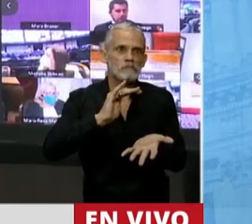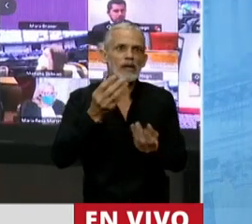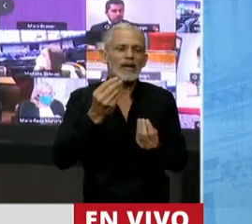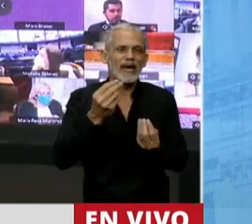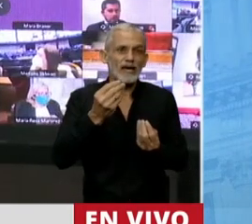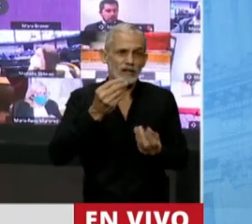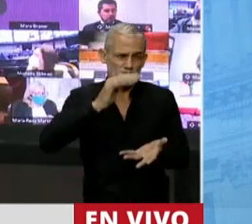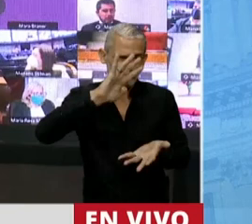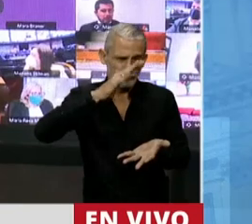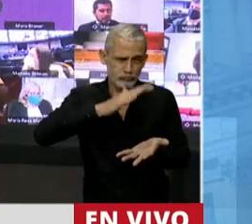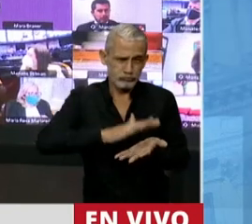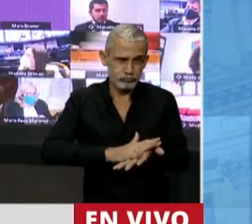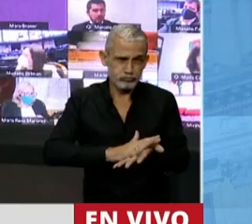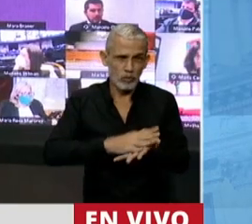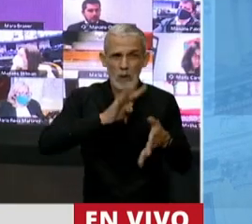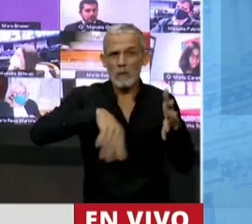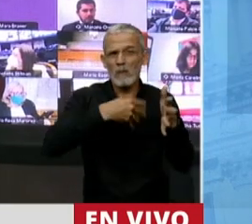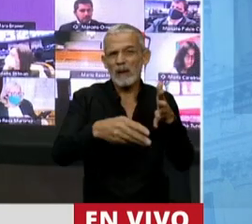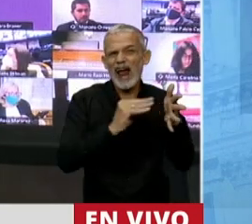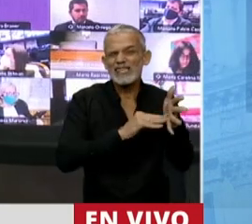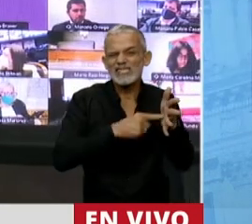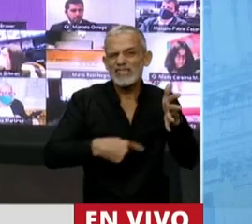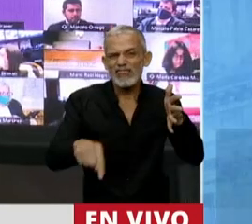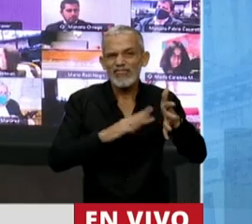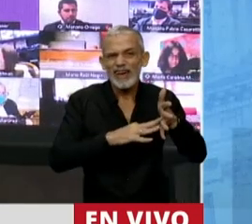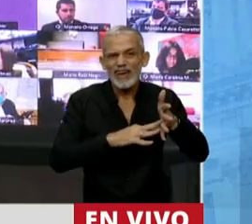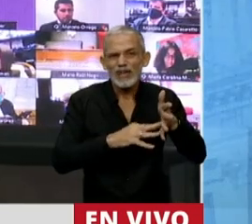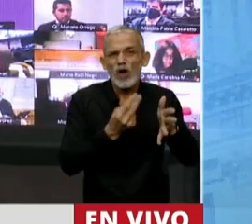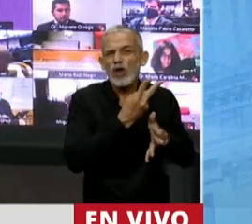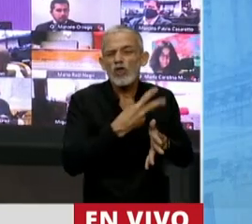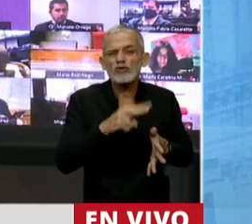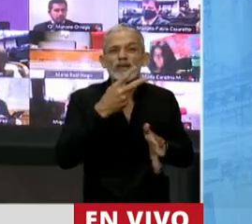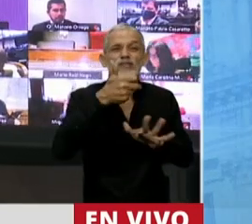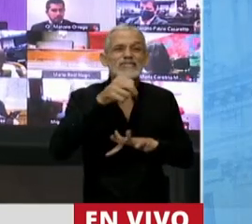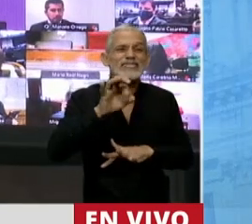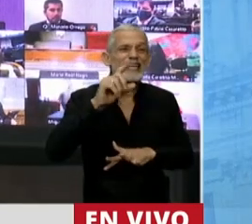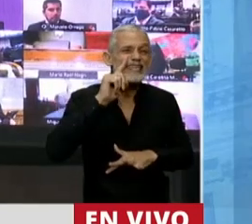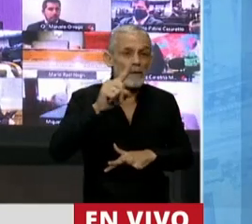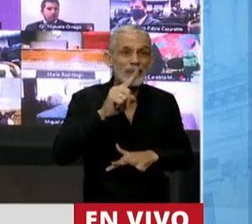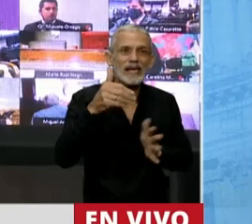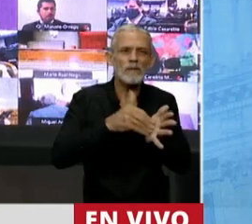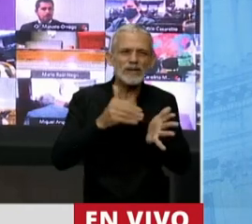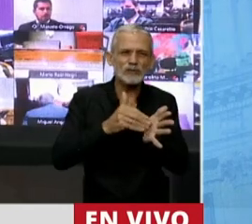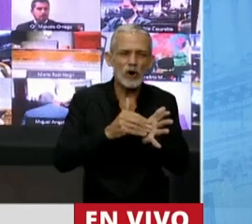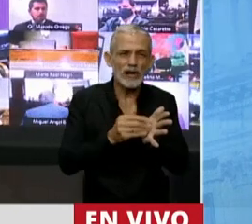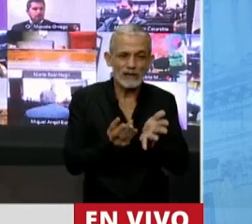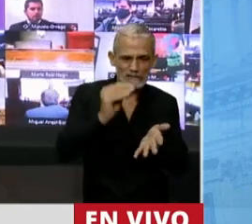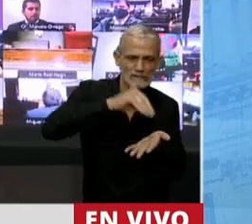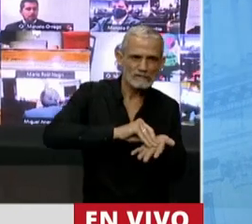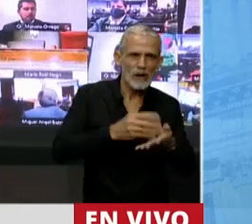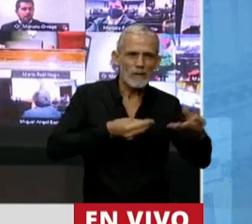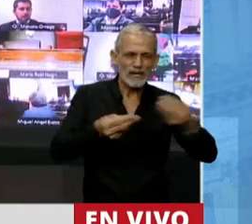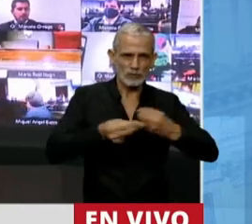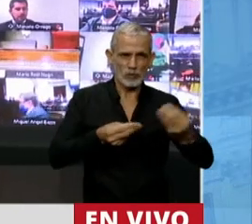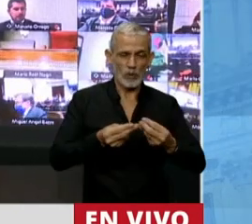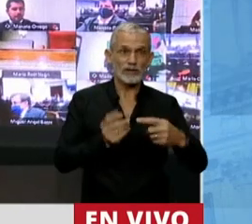come la planilla de más de 260.000 millones que incorporaron el presupuesto, y